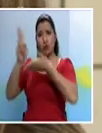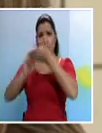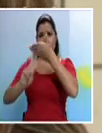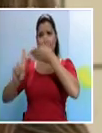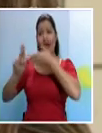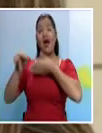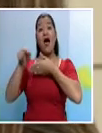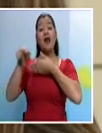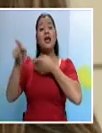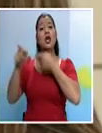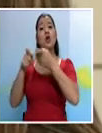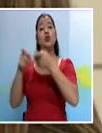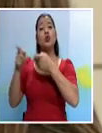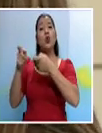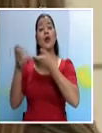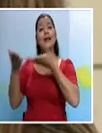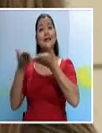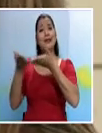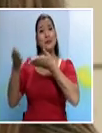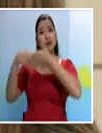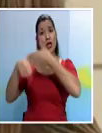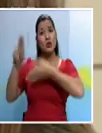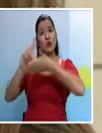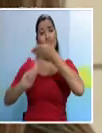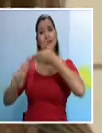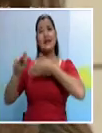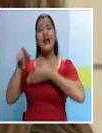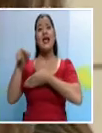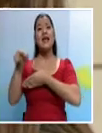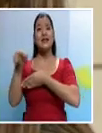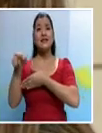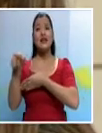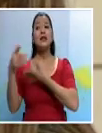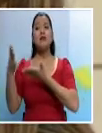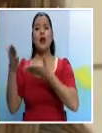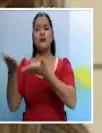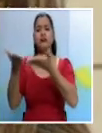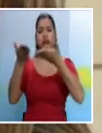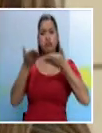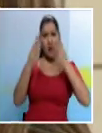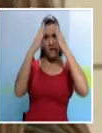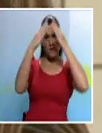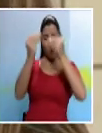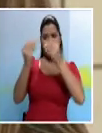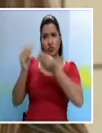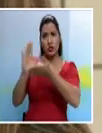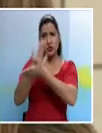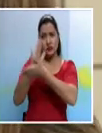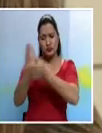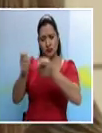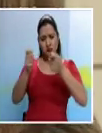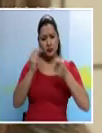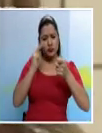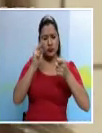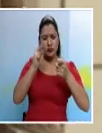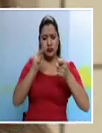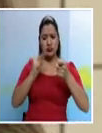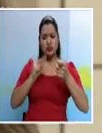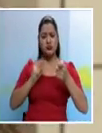Contraloría Universitaria nos rindió un informe como órgano colegiado y en esos